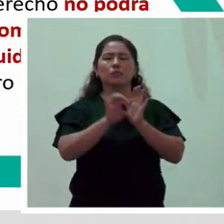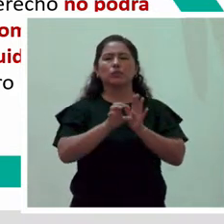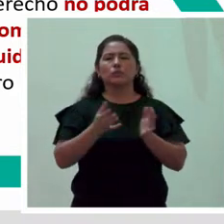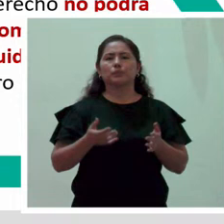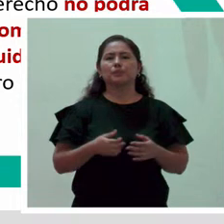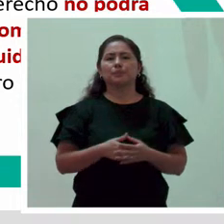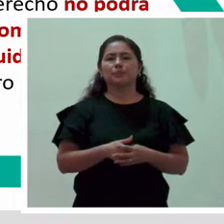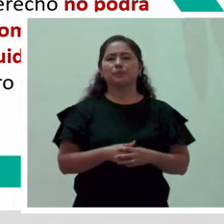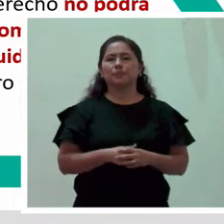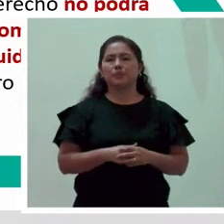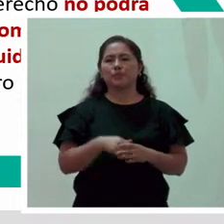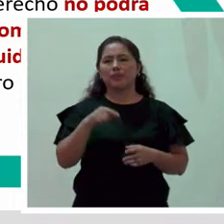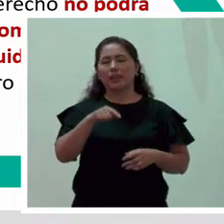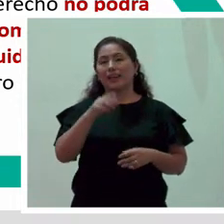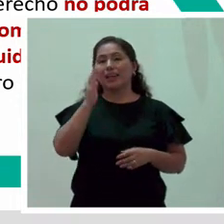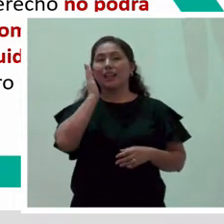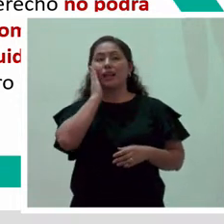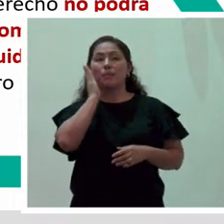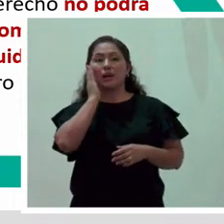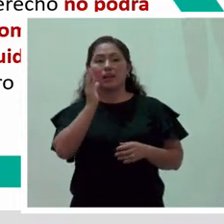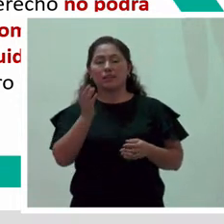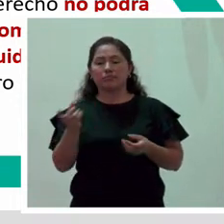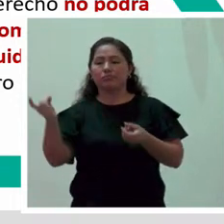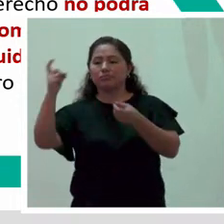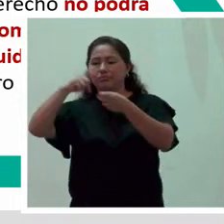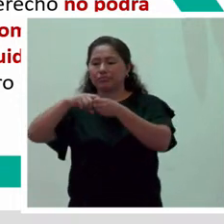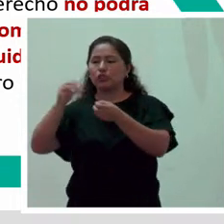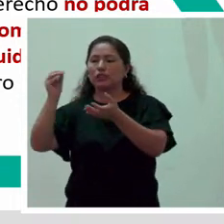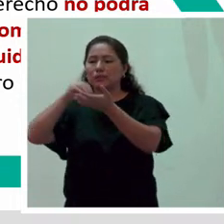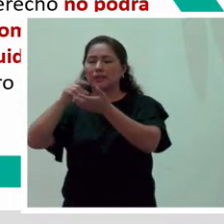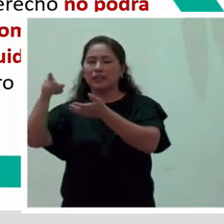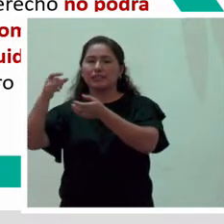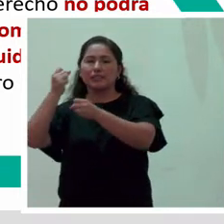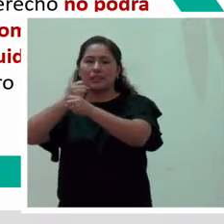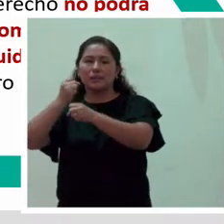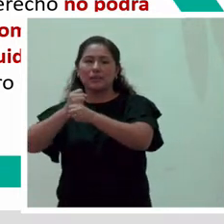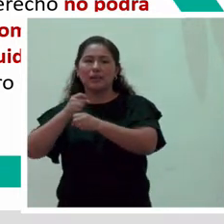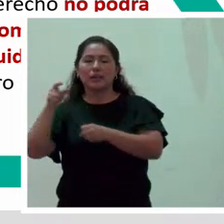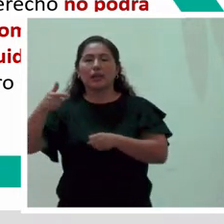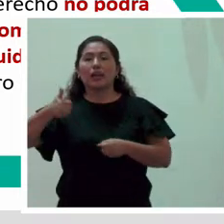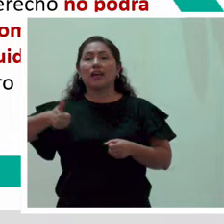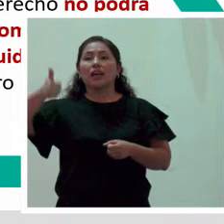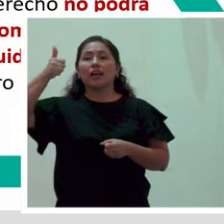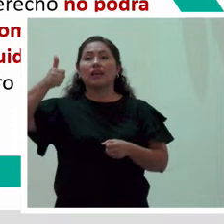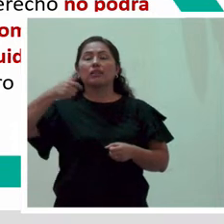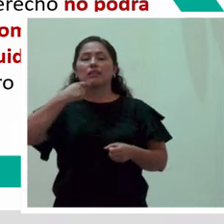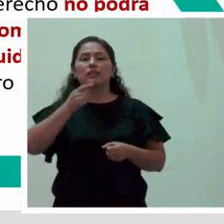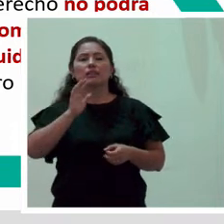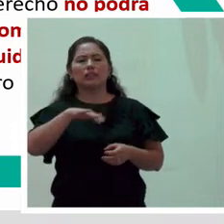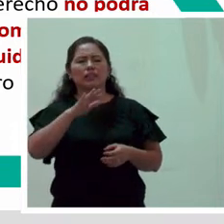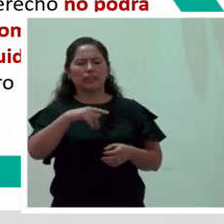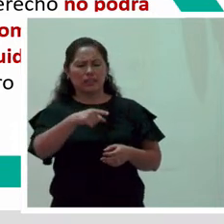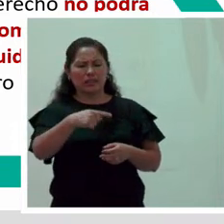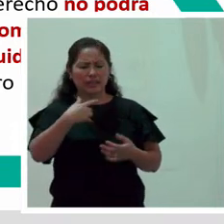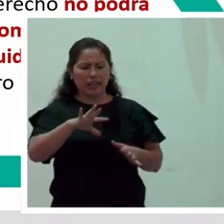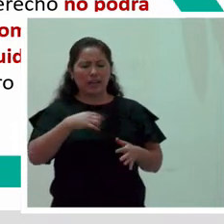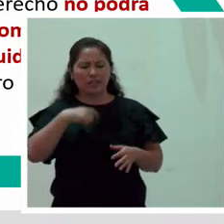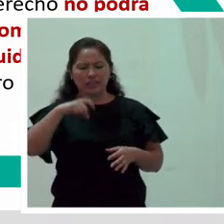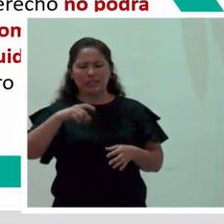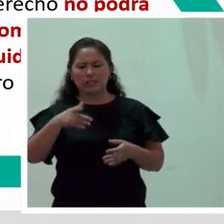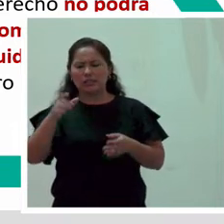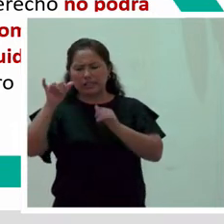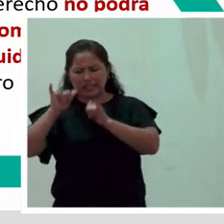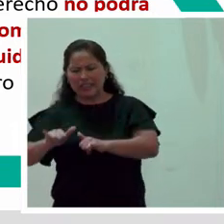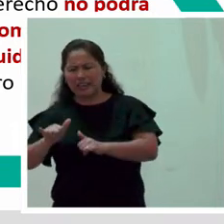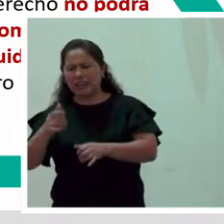Ejemplo, la madre se reincorpora y el empleador le dice, mira, yo te necesito aquí, ya que regresaste no puedo